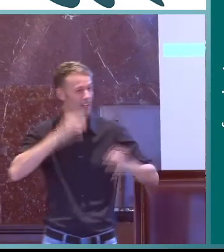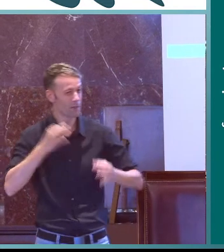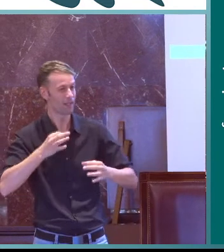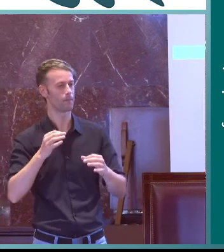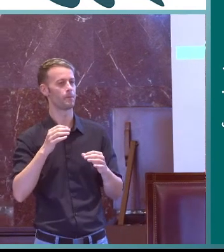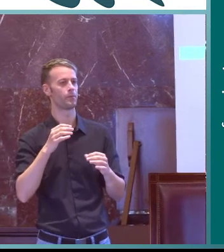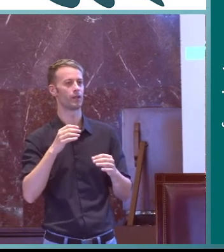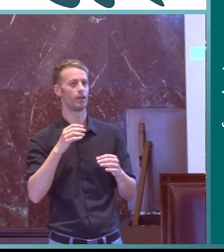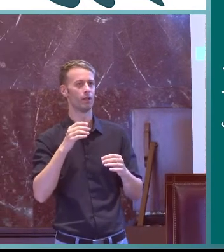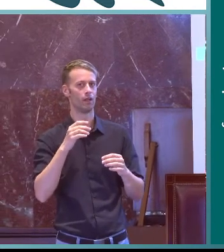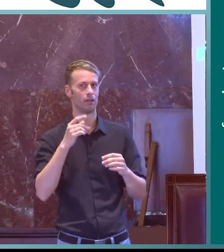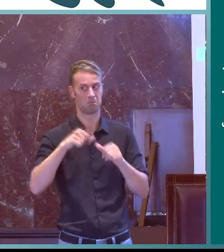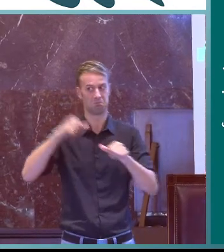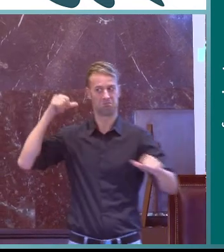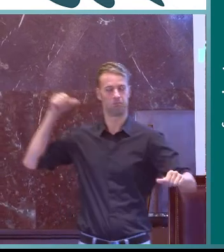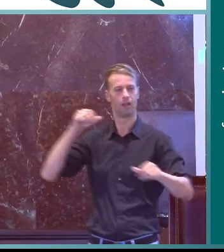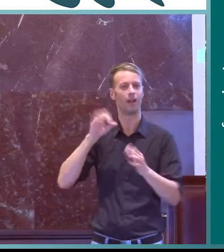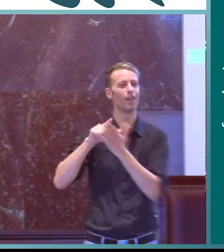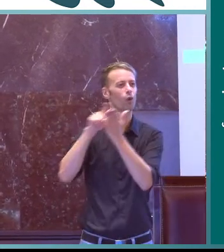haciendo desaparecer a la otra